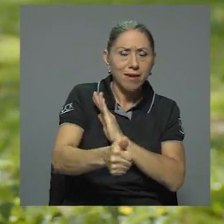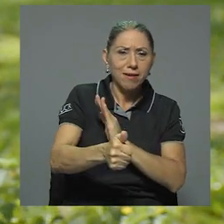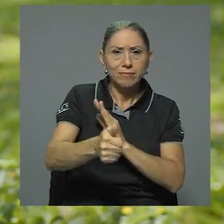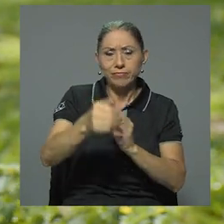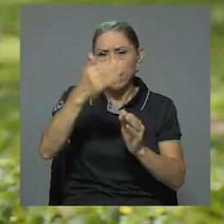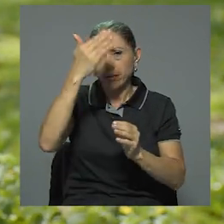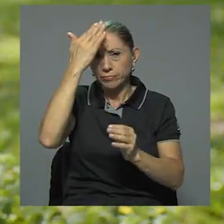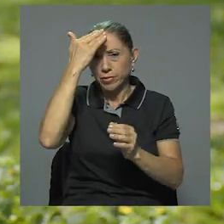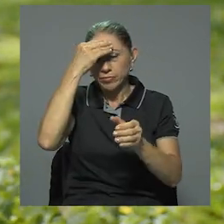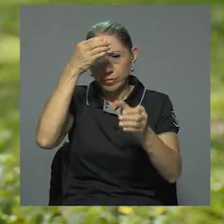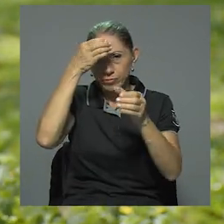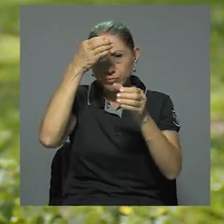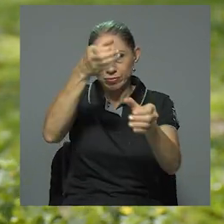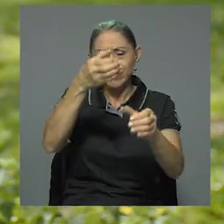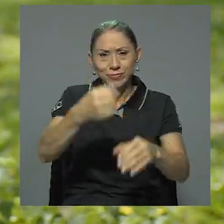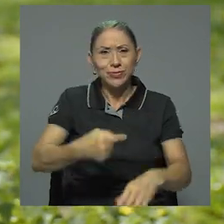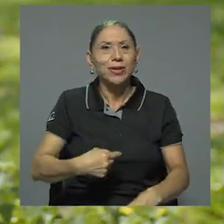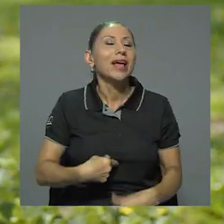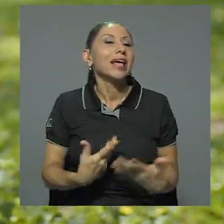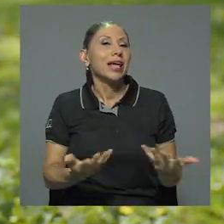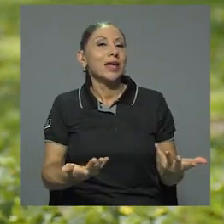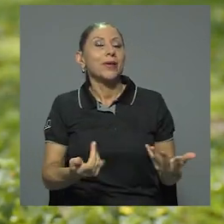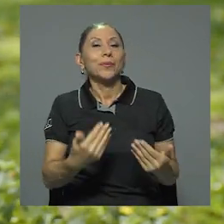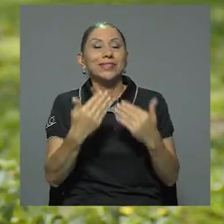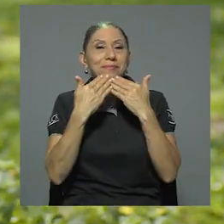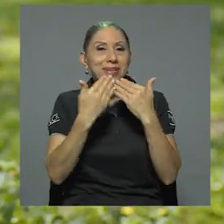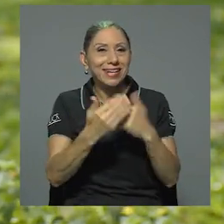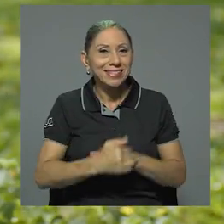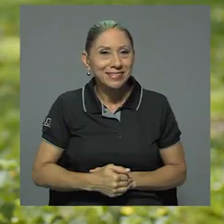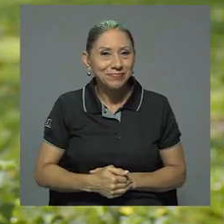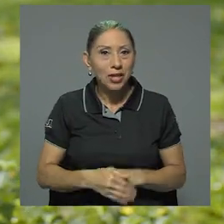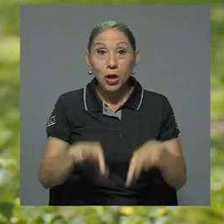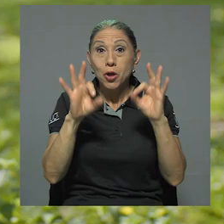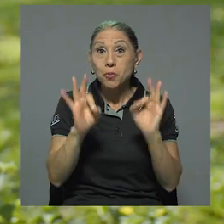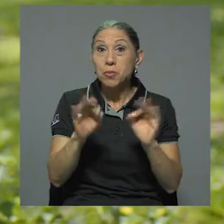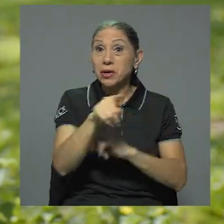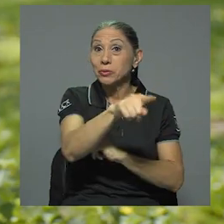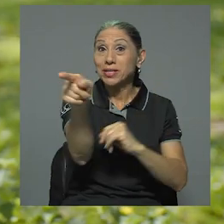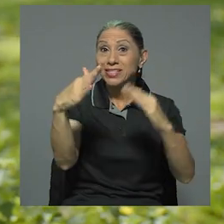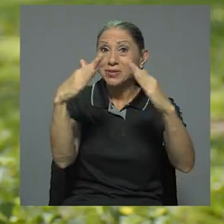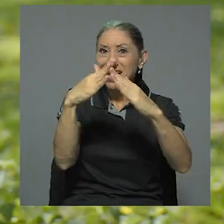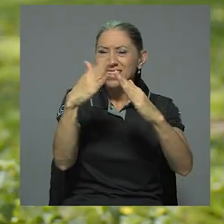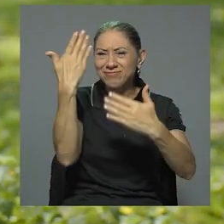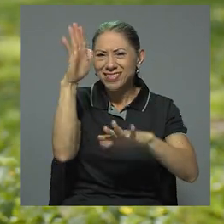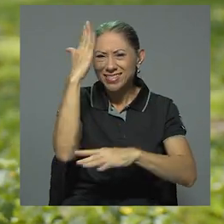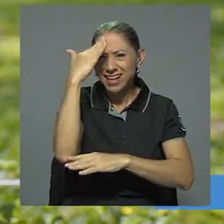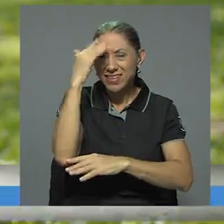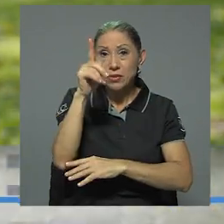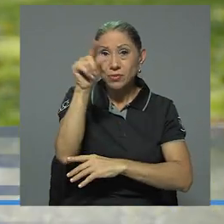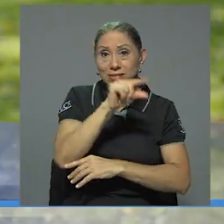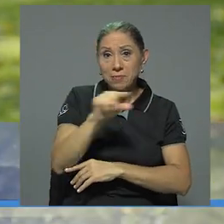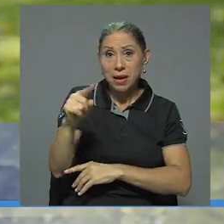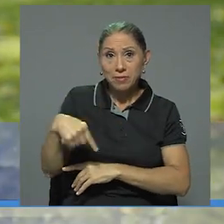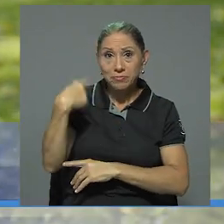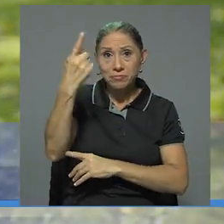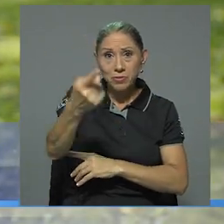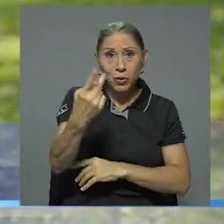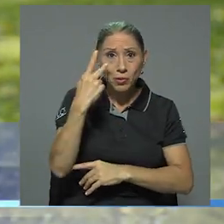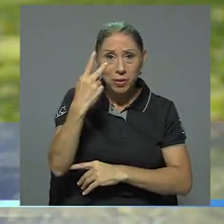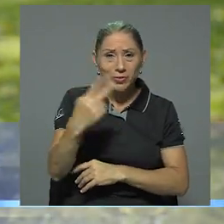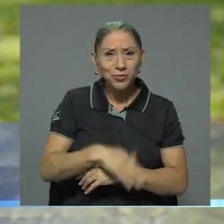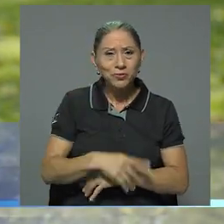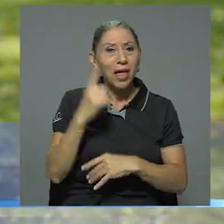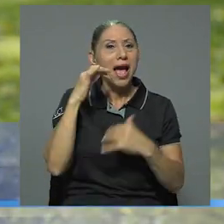talentosos, como súper dotados les digo yo. Muchísimas gracias. Muy bien, allá ustedes en su casa, ya saben, nos vemos a la vuelta de una semana.